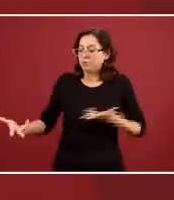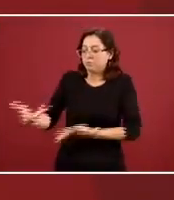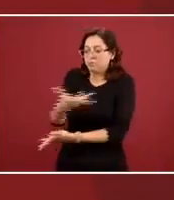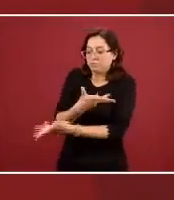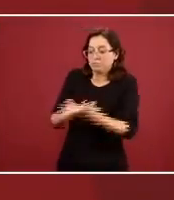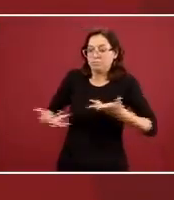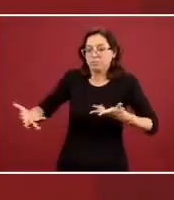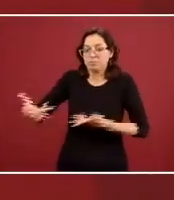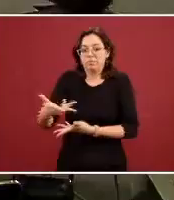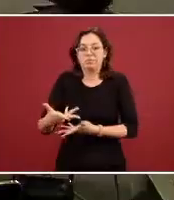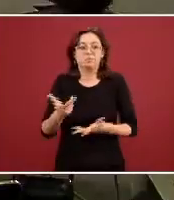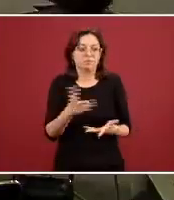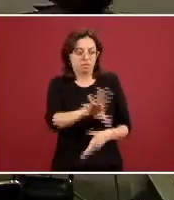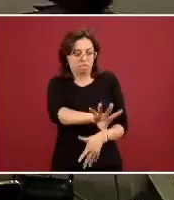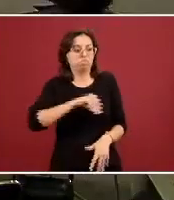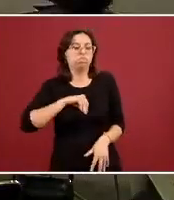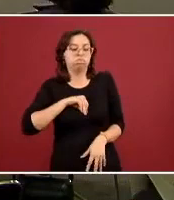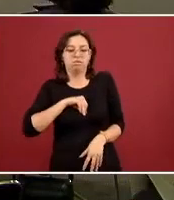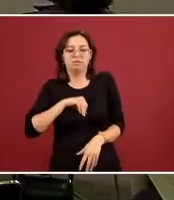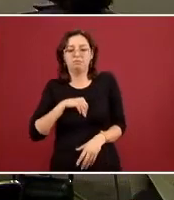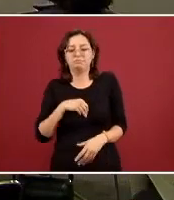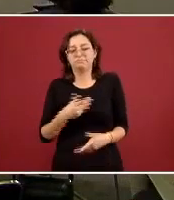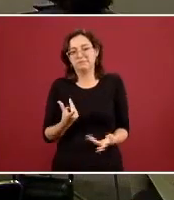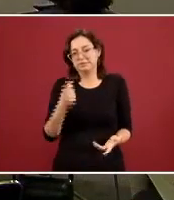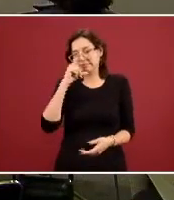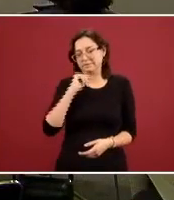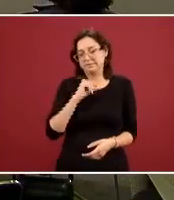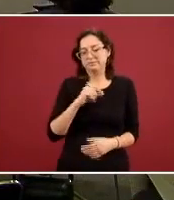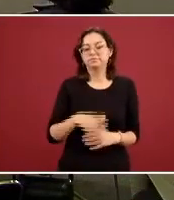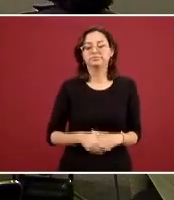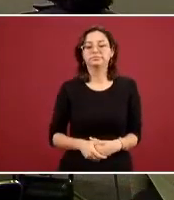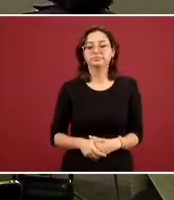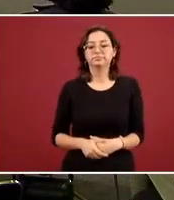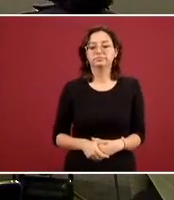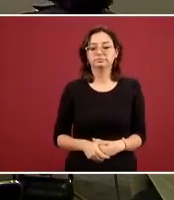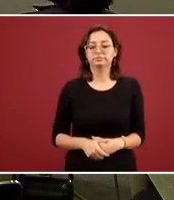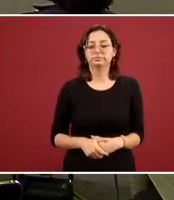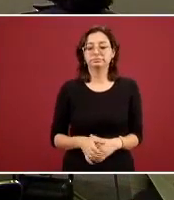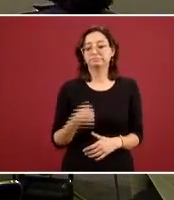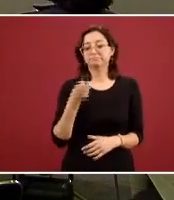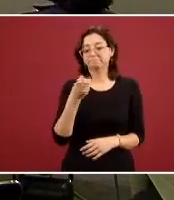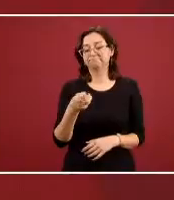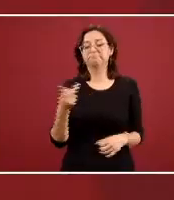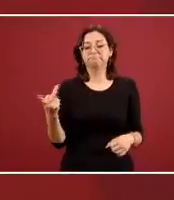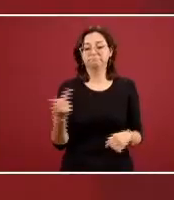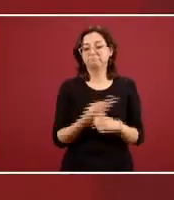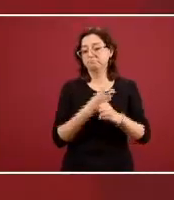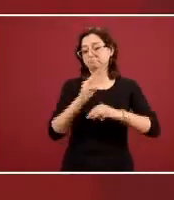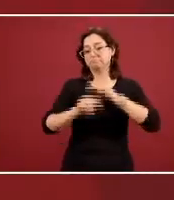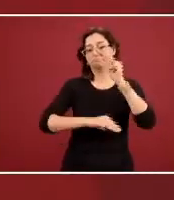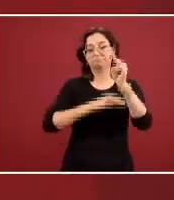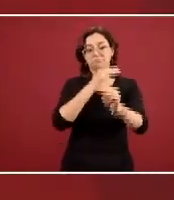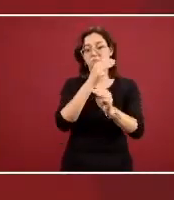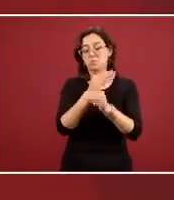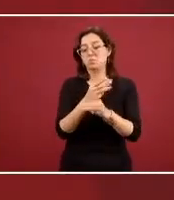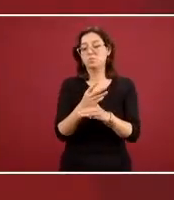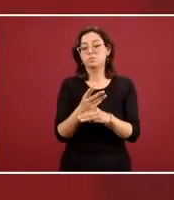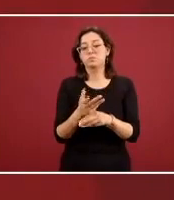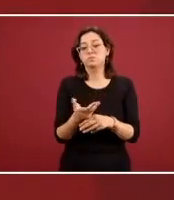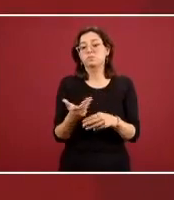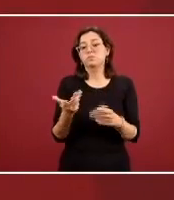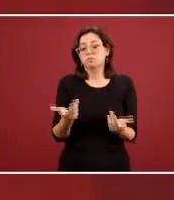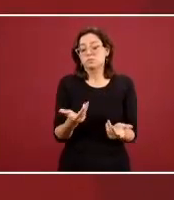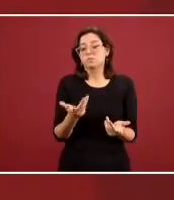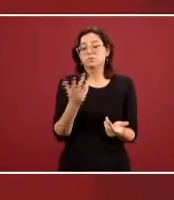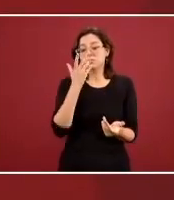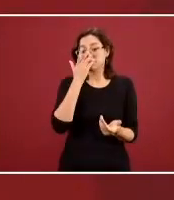originalmente eran territorios silvestres entonces ese es un fenómeno mundial en este caso aunque